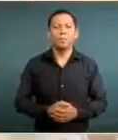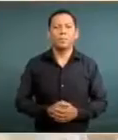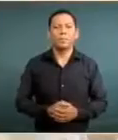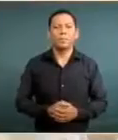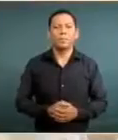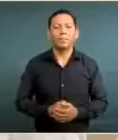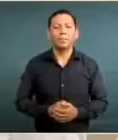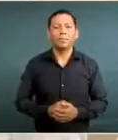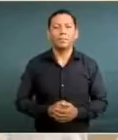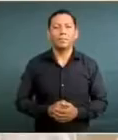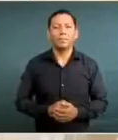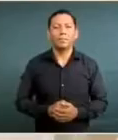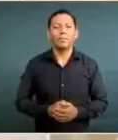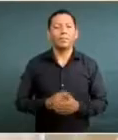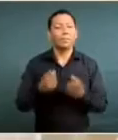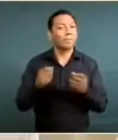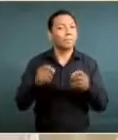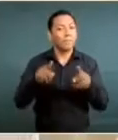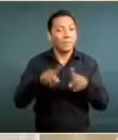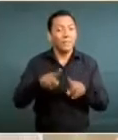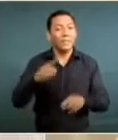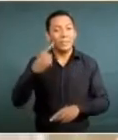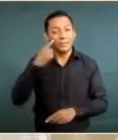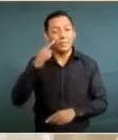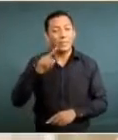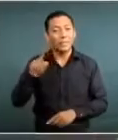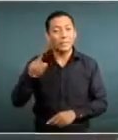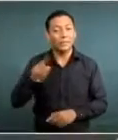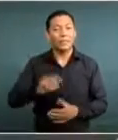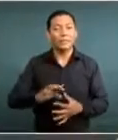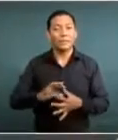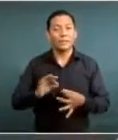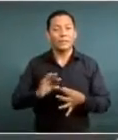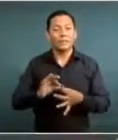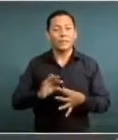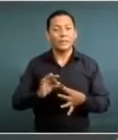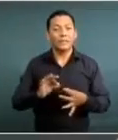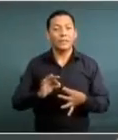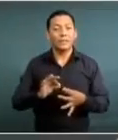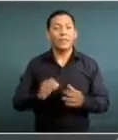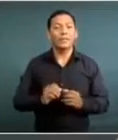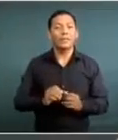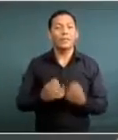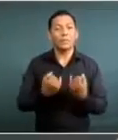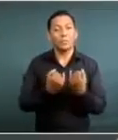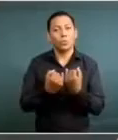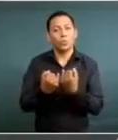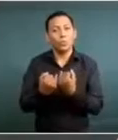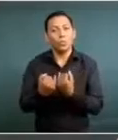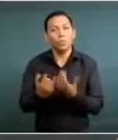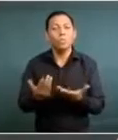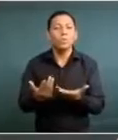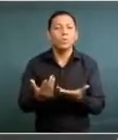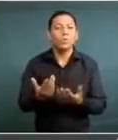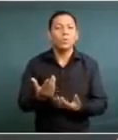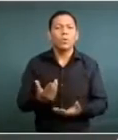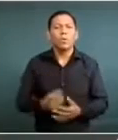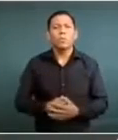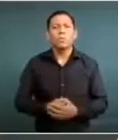Que al mismo tiempo también no